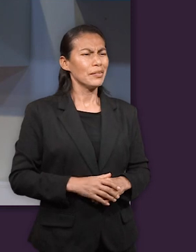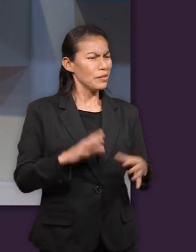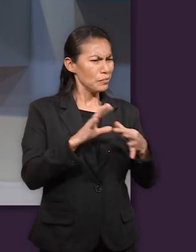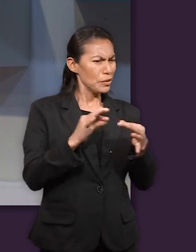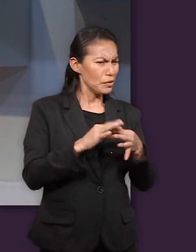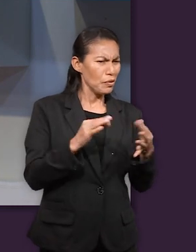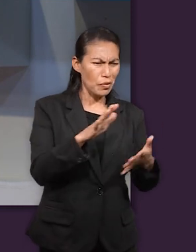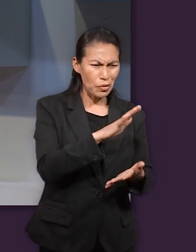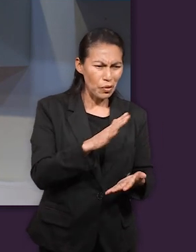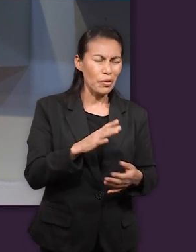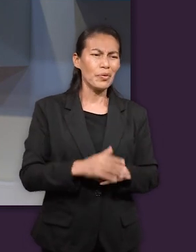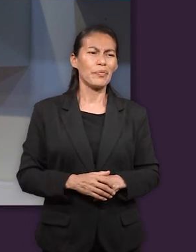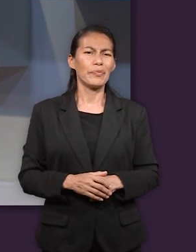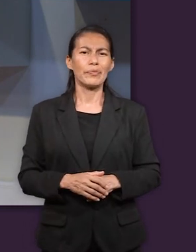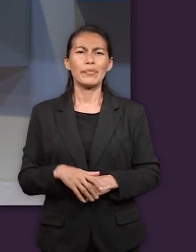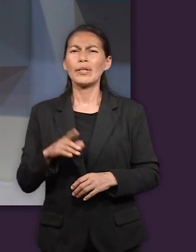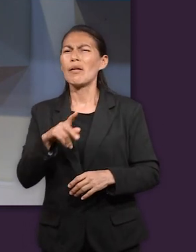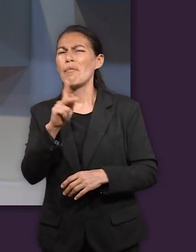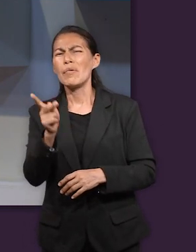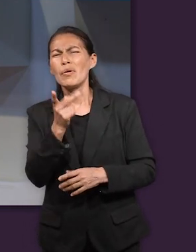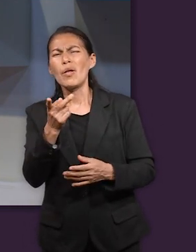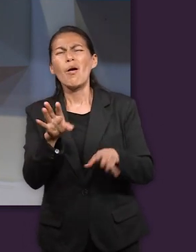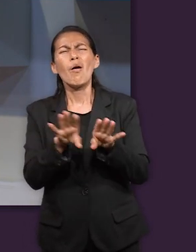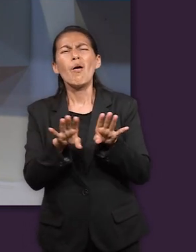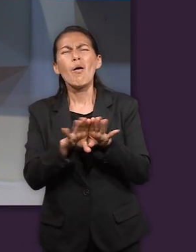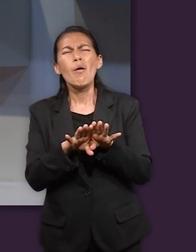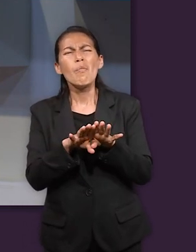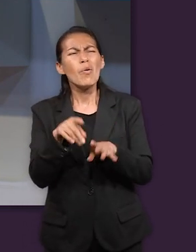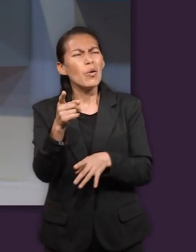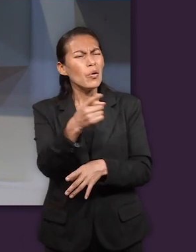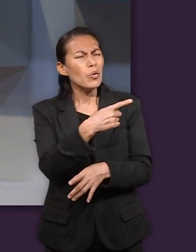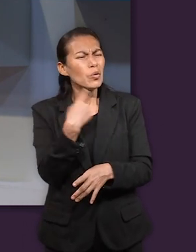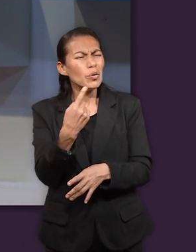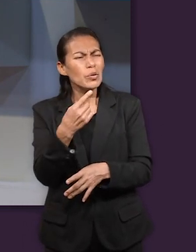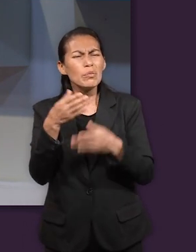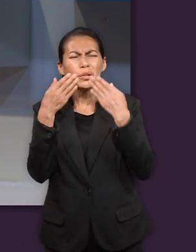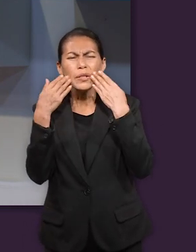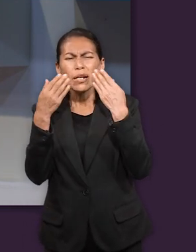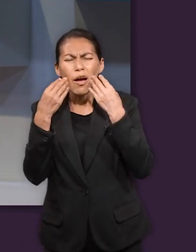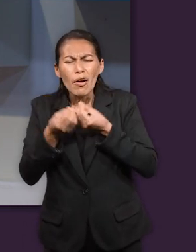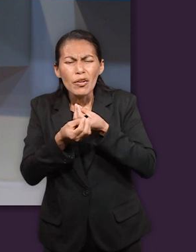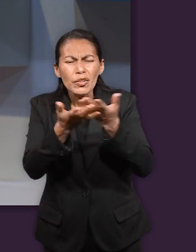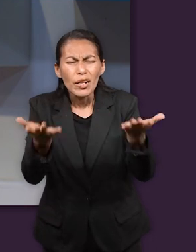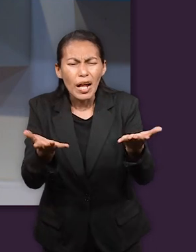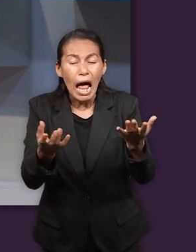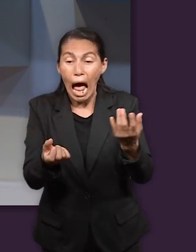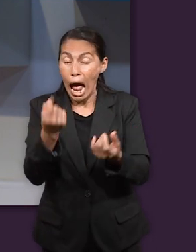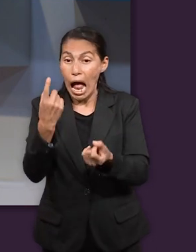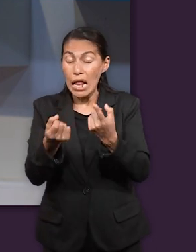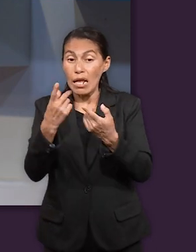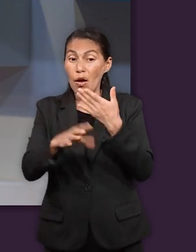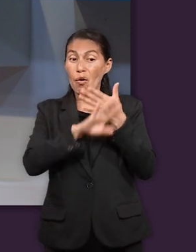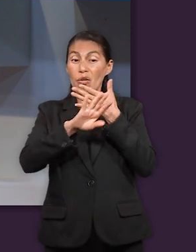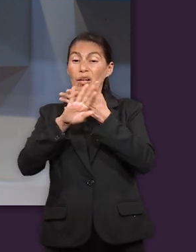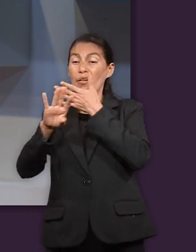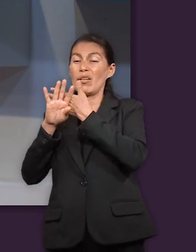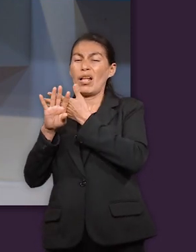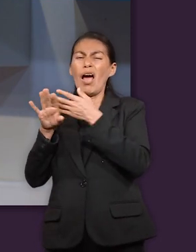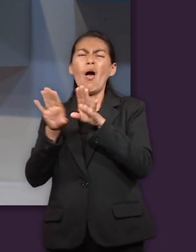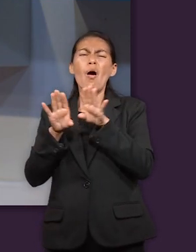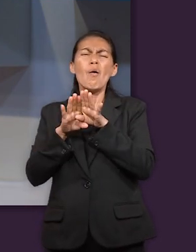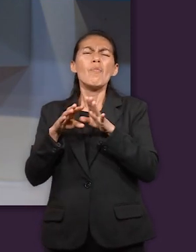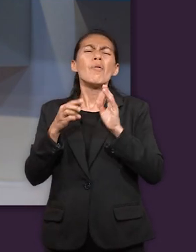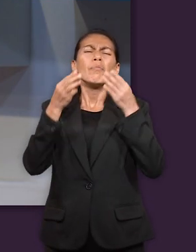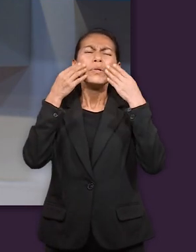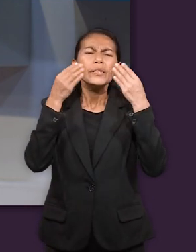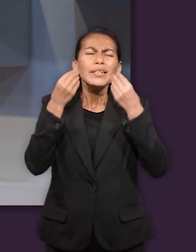terminado bien sin embargo quiero dejarles con esta pregunta cómo aprendemos a ser misericordiosos con aquellos cuya maldad